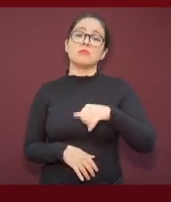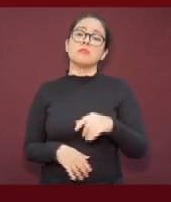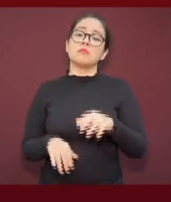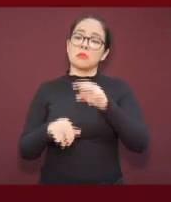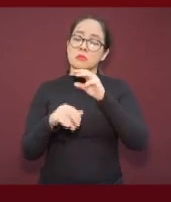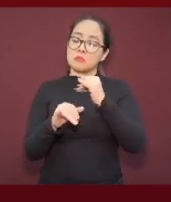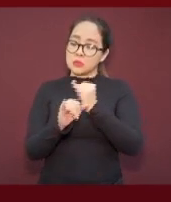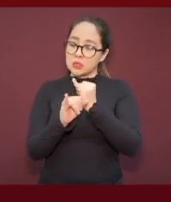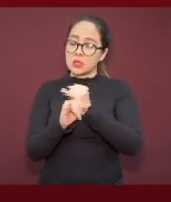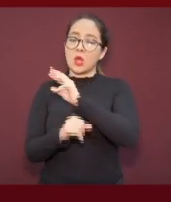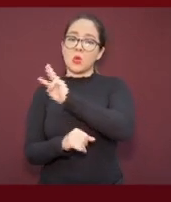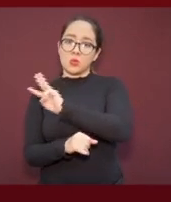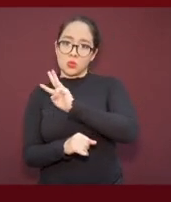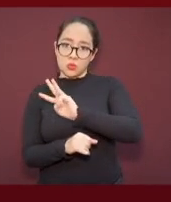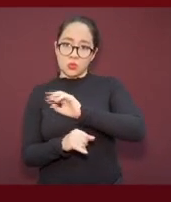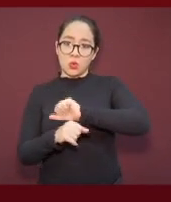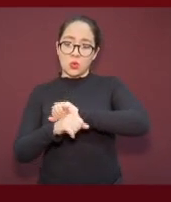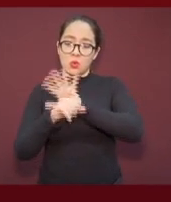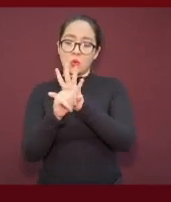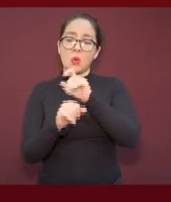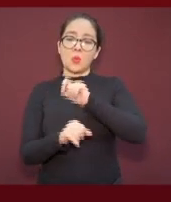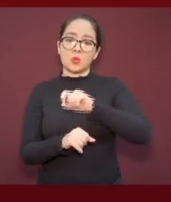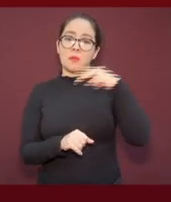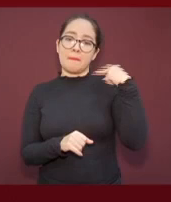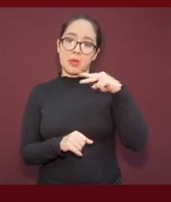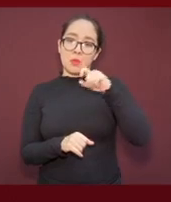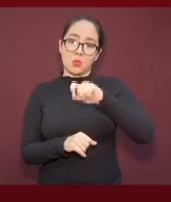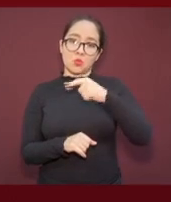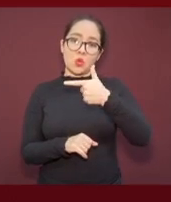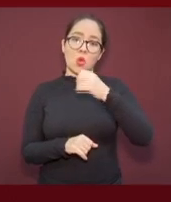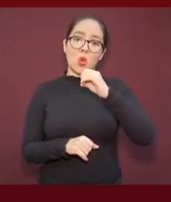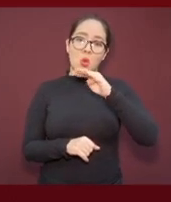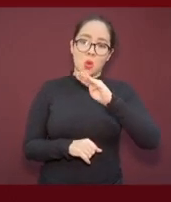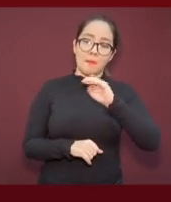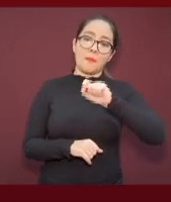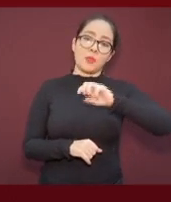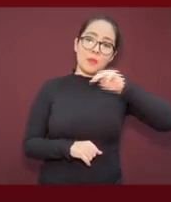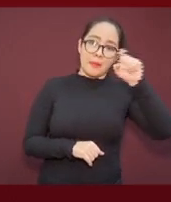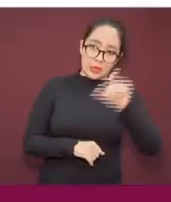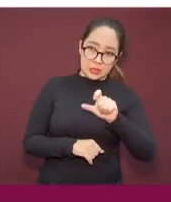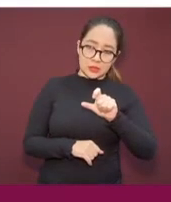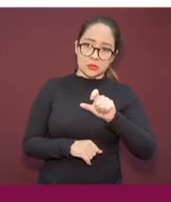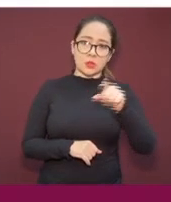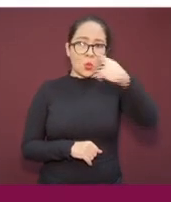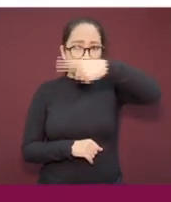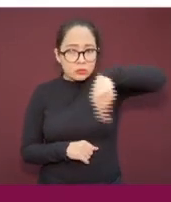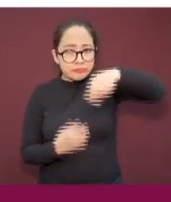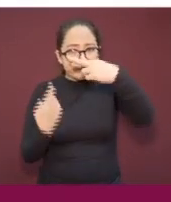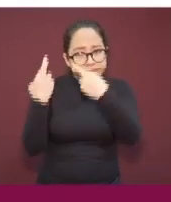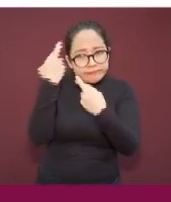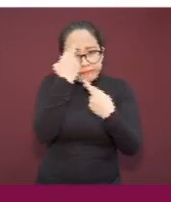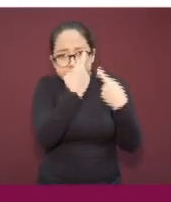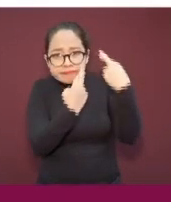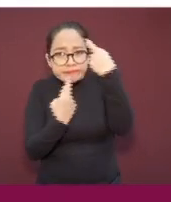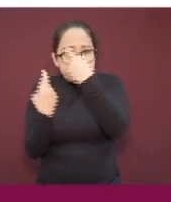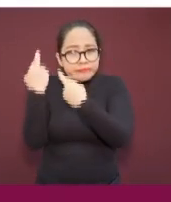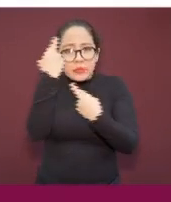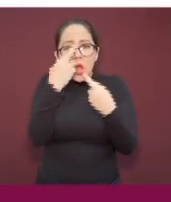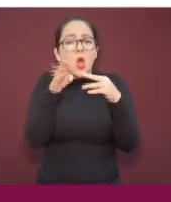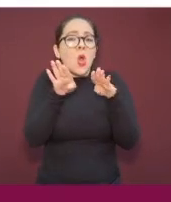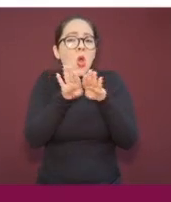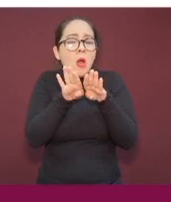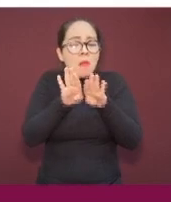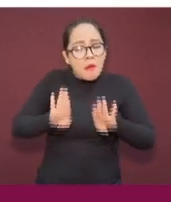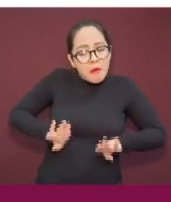coronavirus.veracruz.gov.mx, en donde podrán checar los detalles, el comportamiento